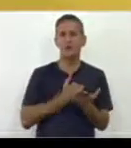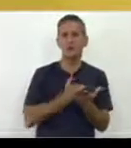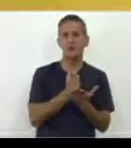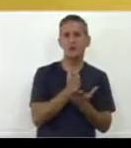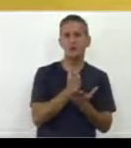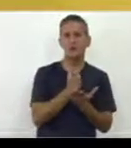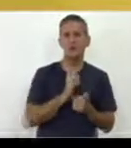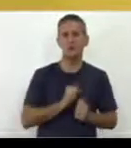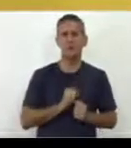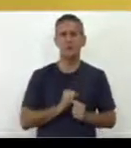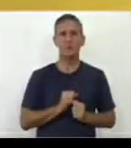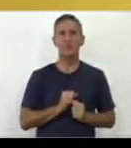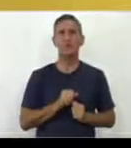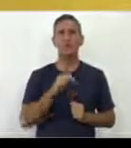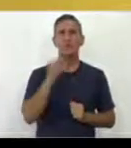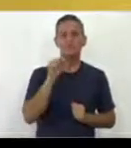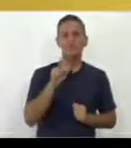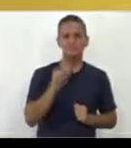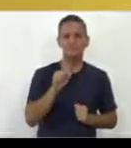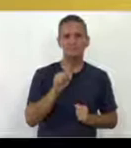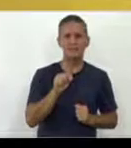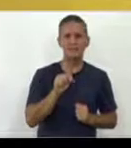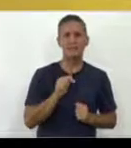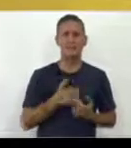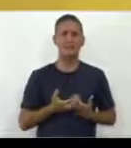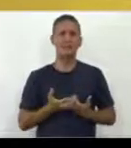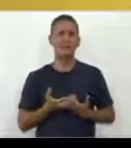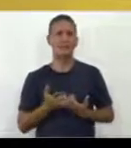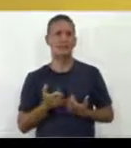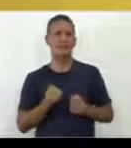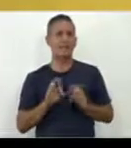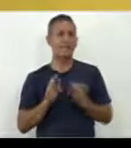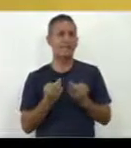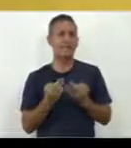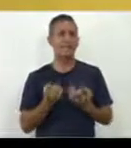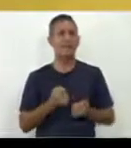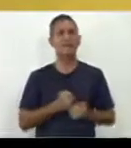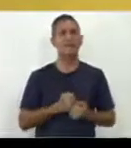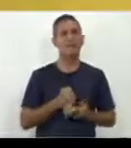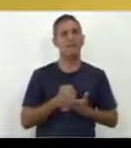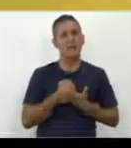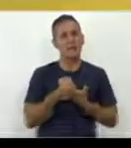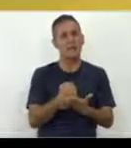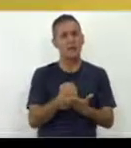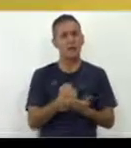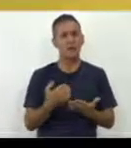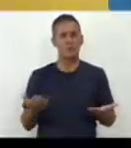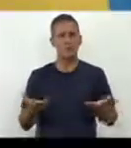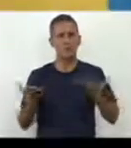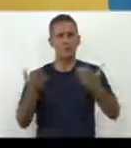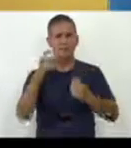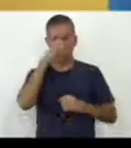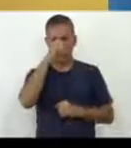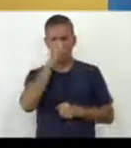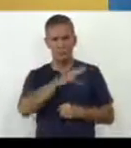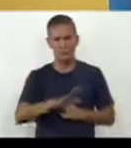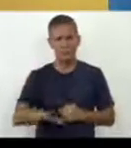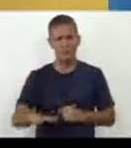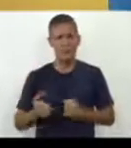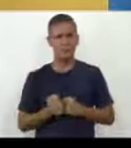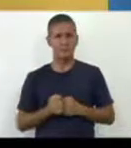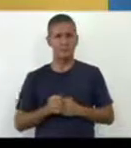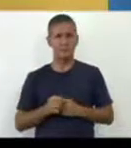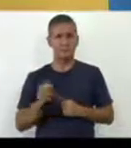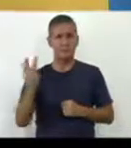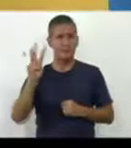siendo aquella protagonista que conduce el desarrollo de los niños. Y el